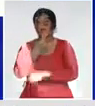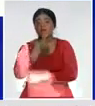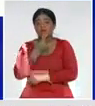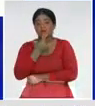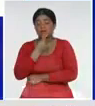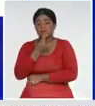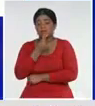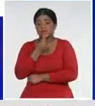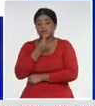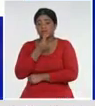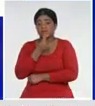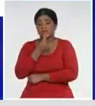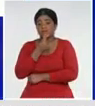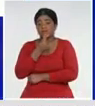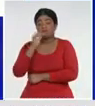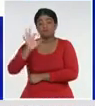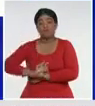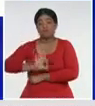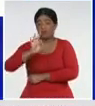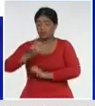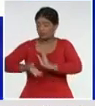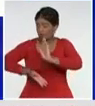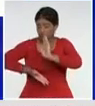con la tasa, más elevada, Cuba,